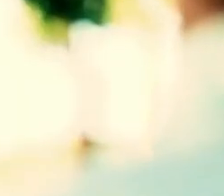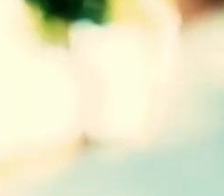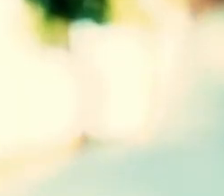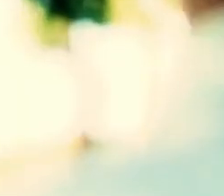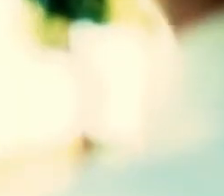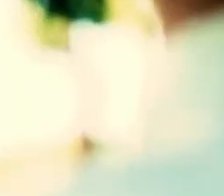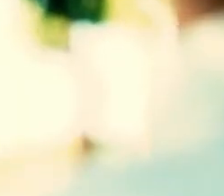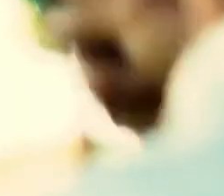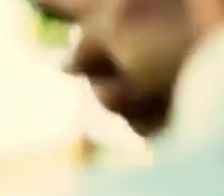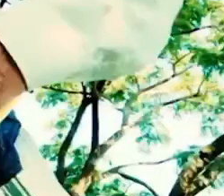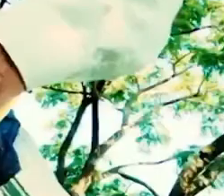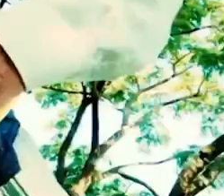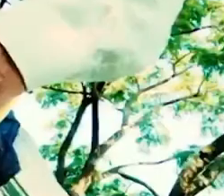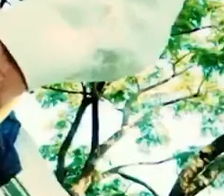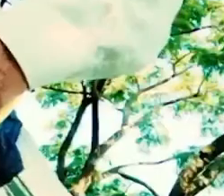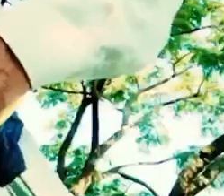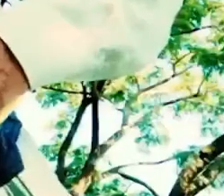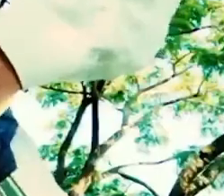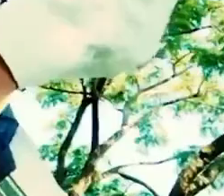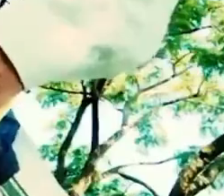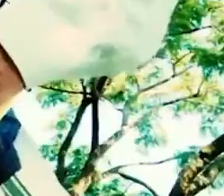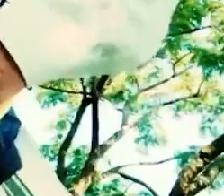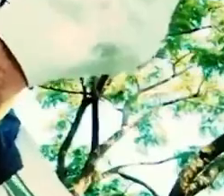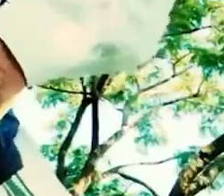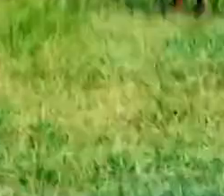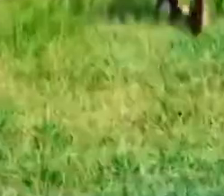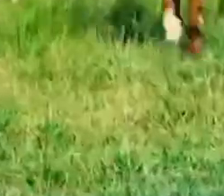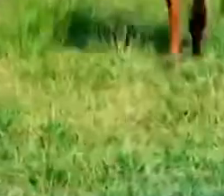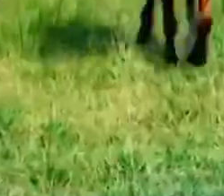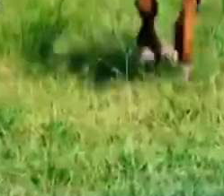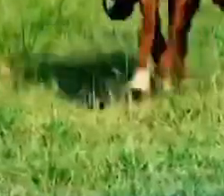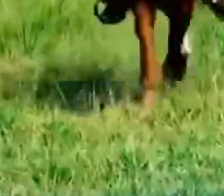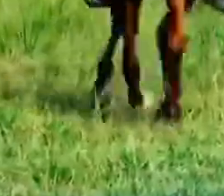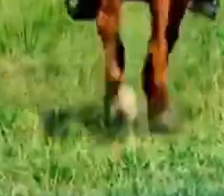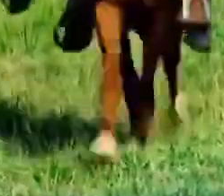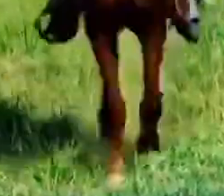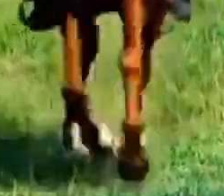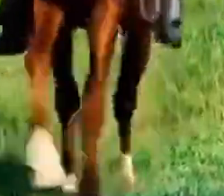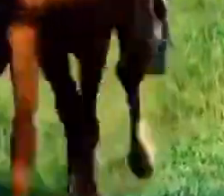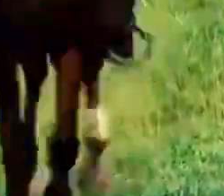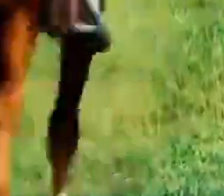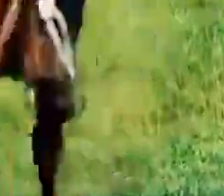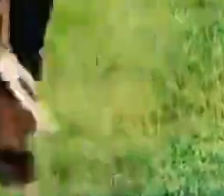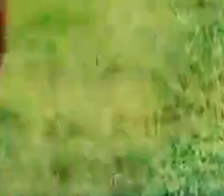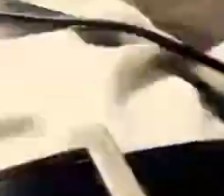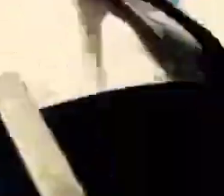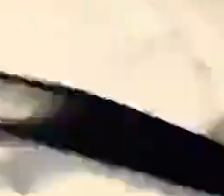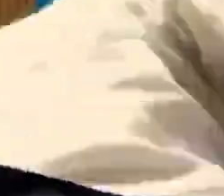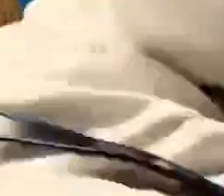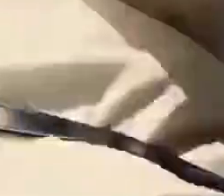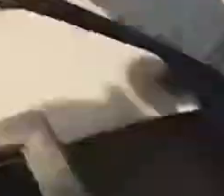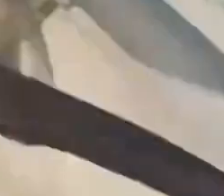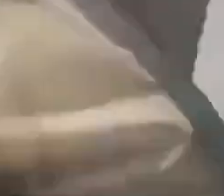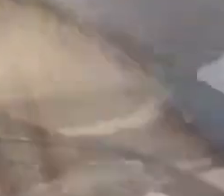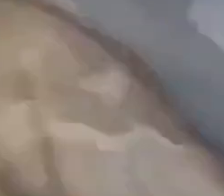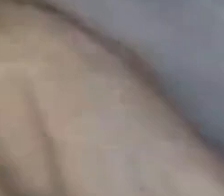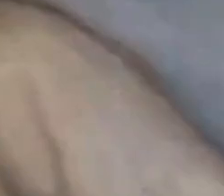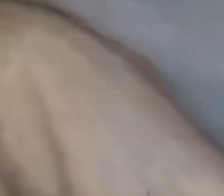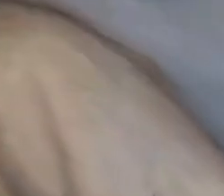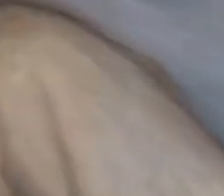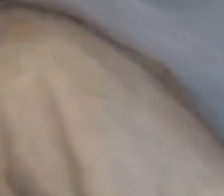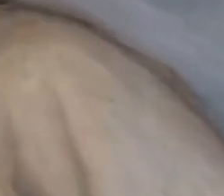de negros en machetes y sin encadenar